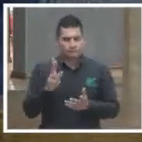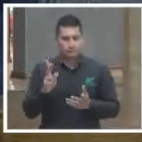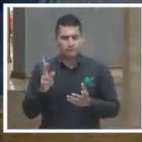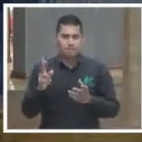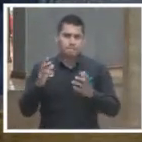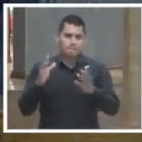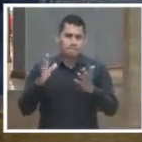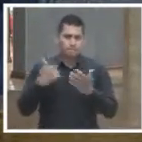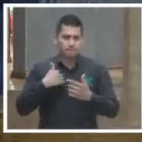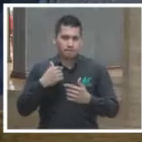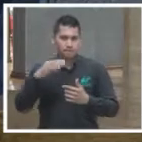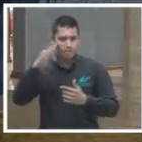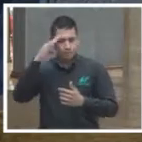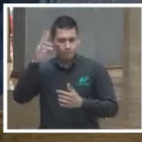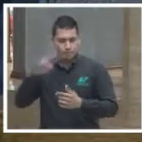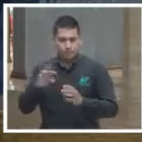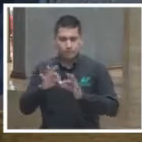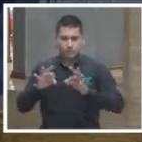diré,